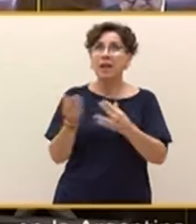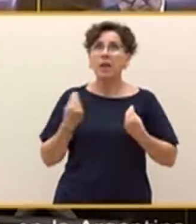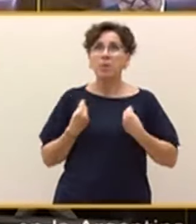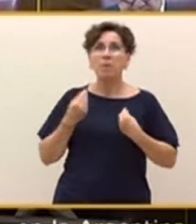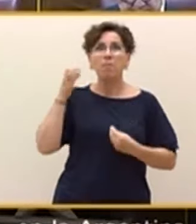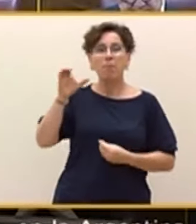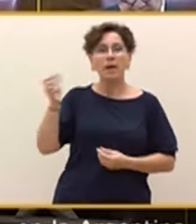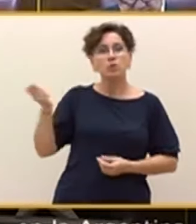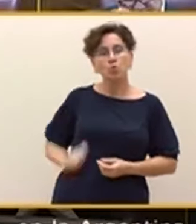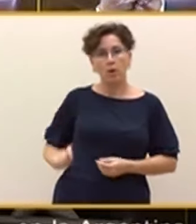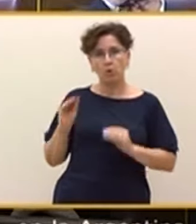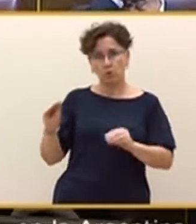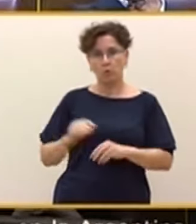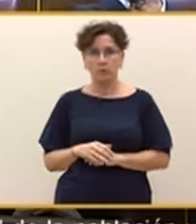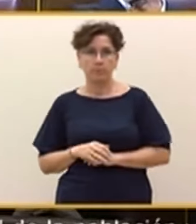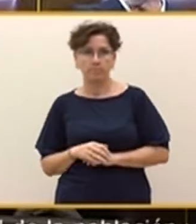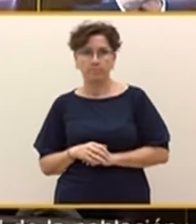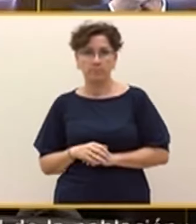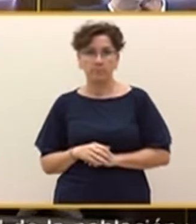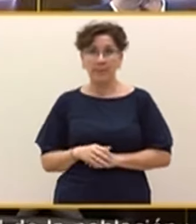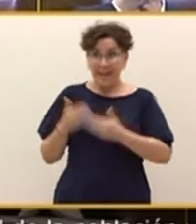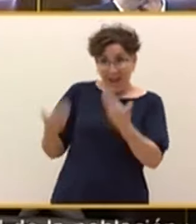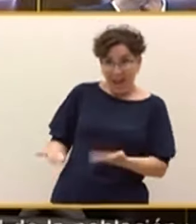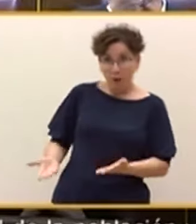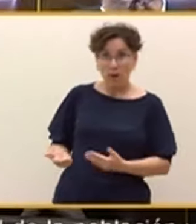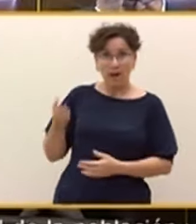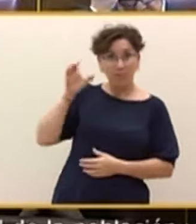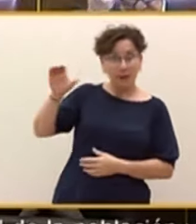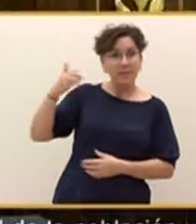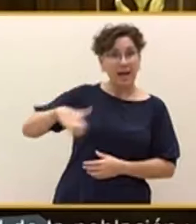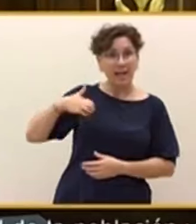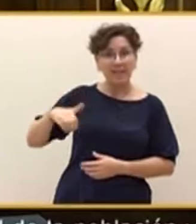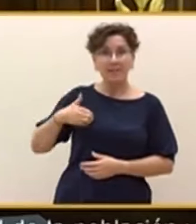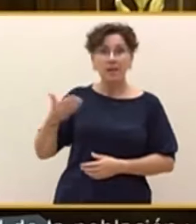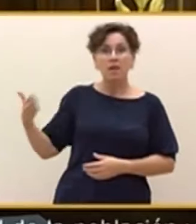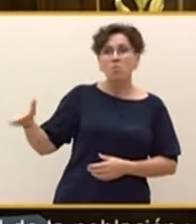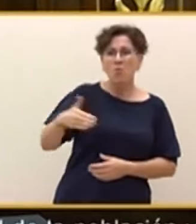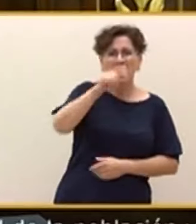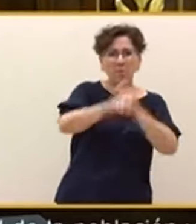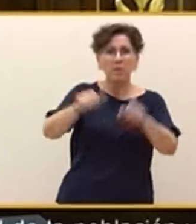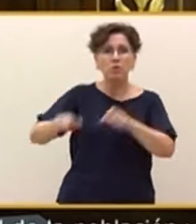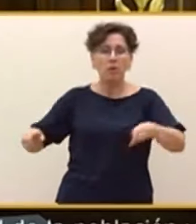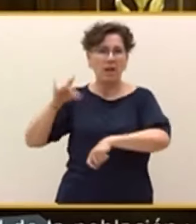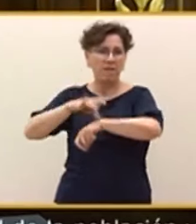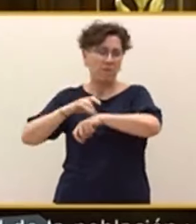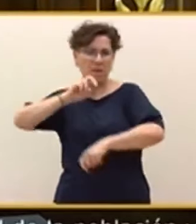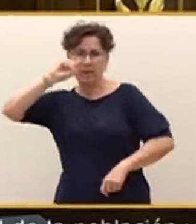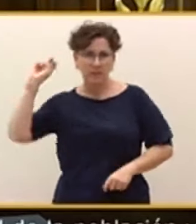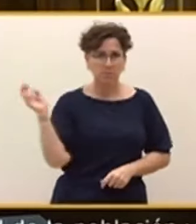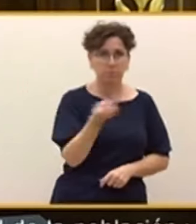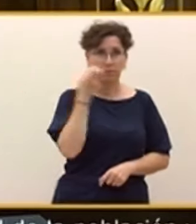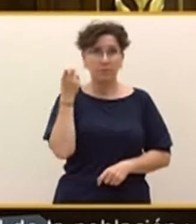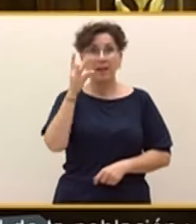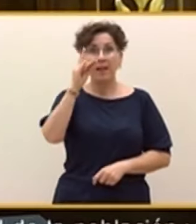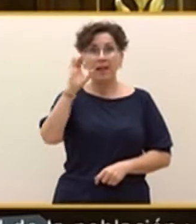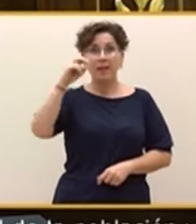Y en la Argentina de Milley mueren hoy en día decenas de personas de dengue que se